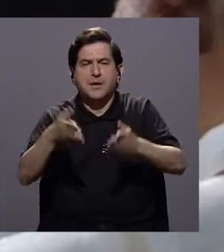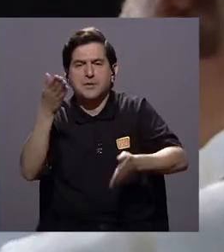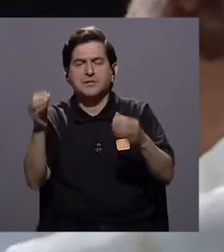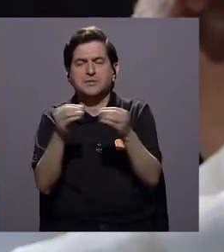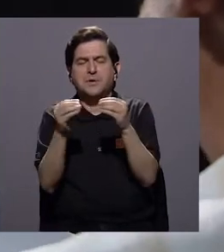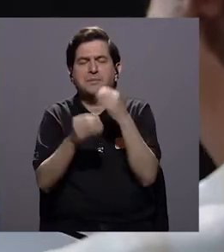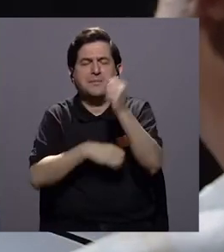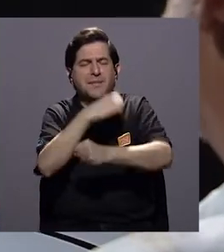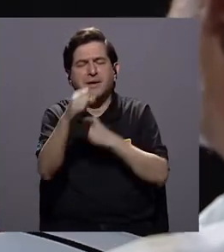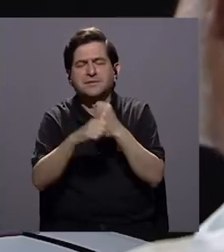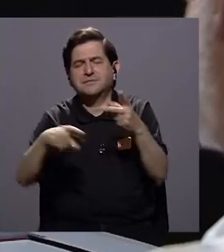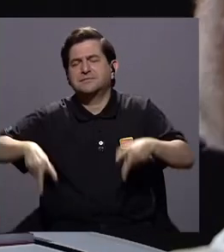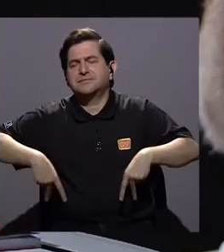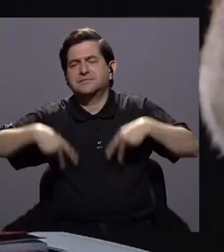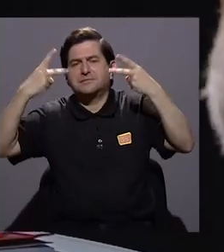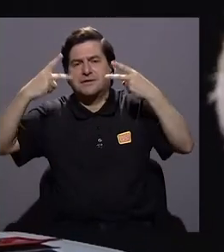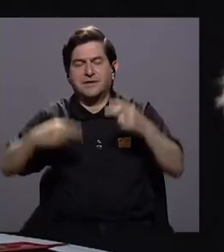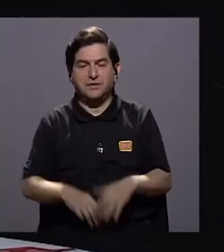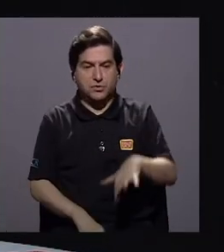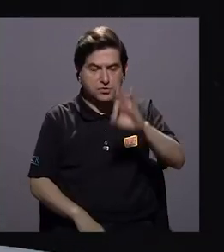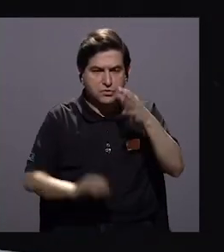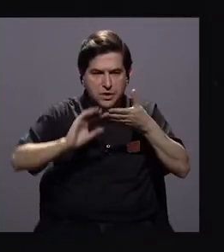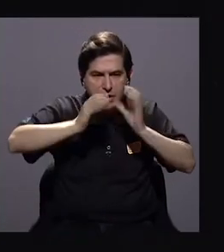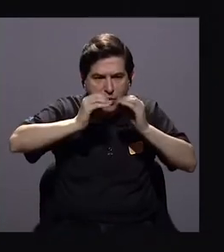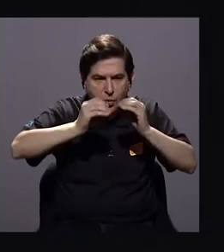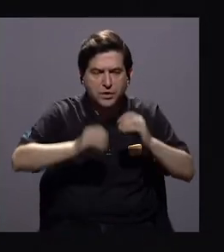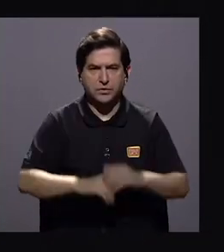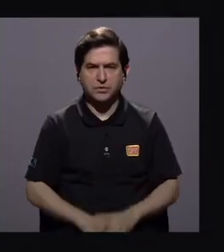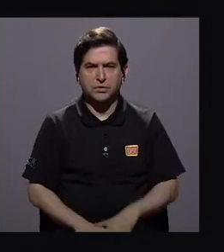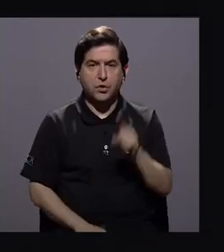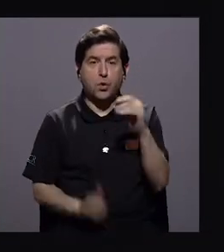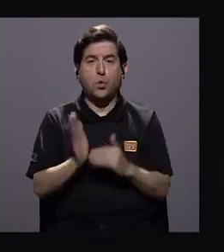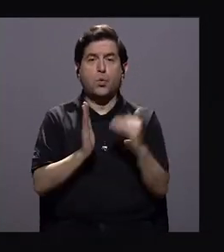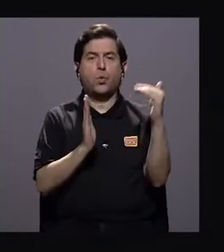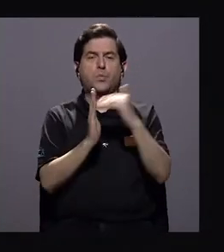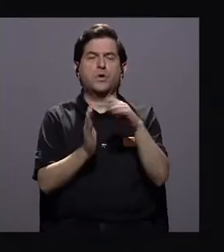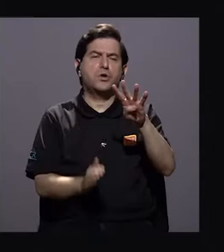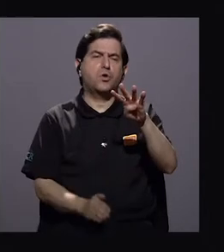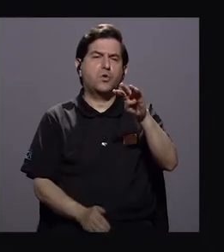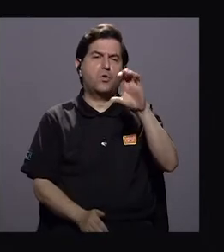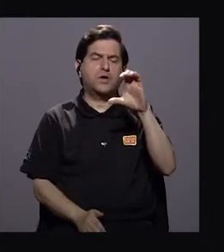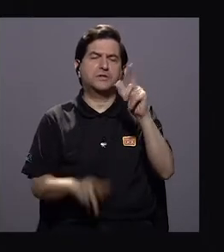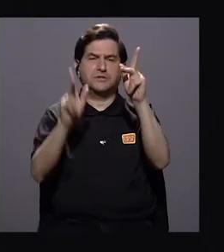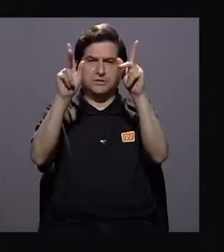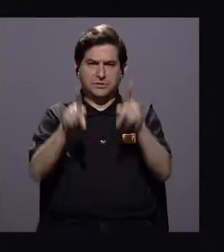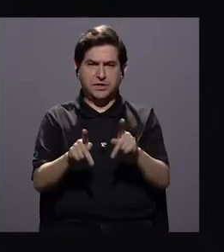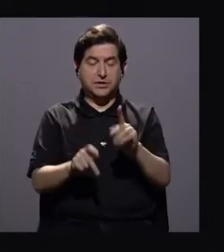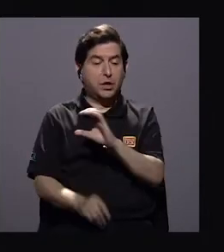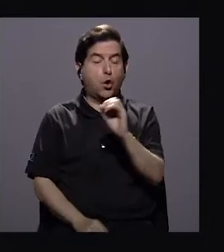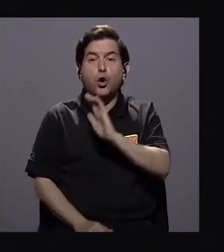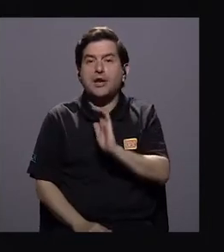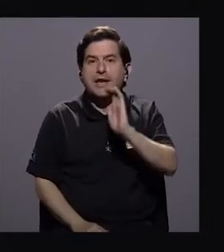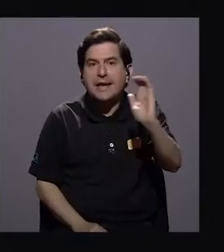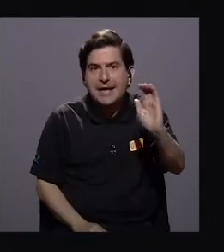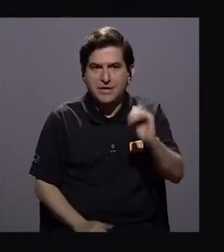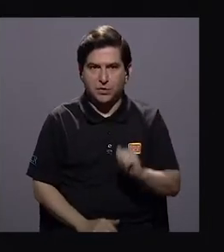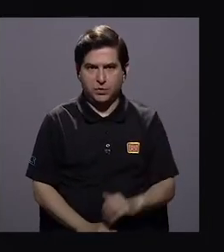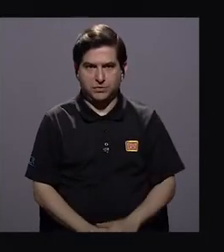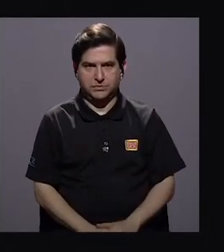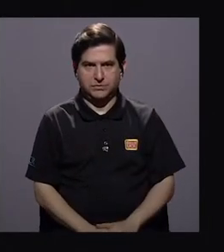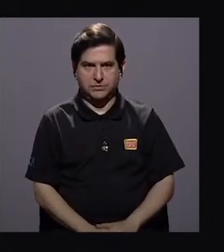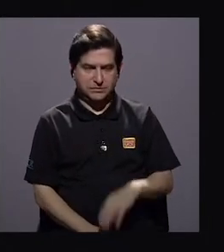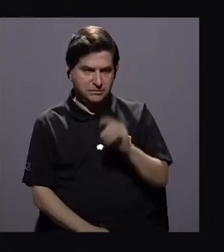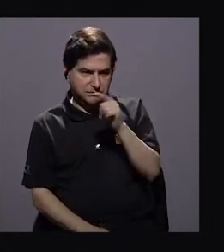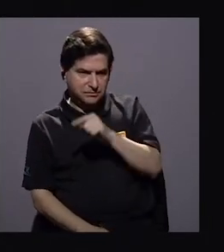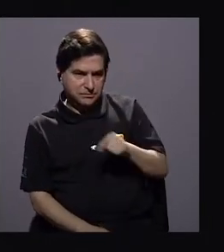que pueden llegar a ser más longevas. Me encuentro este dato. Hay alrededor de un millón cuatrocientos personas o niños más bien en este caso,